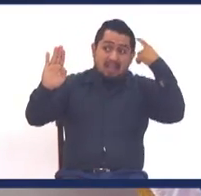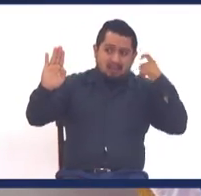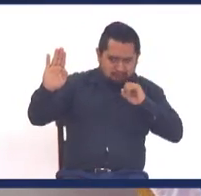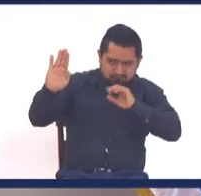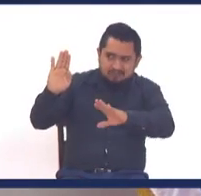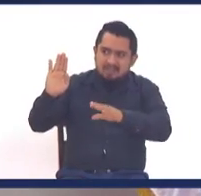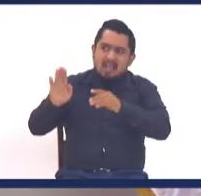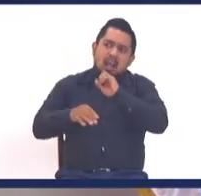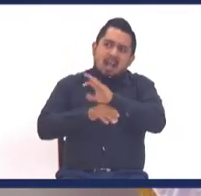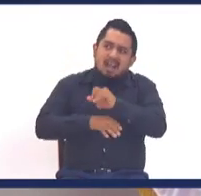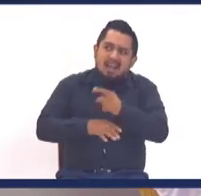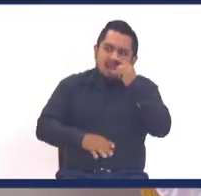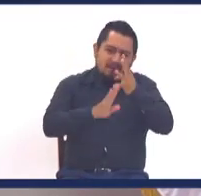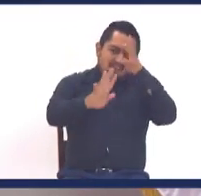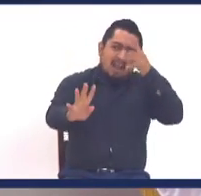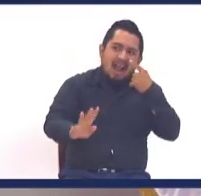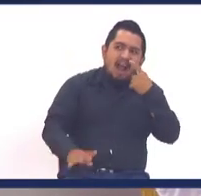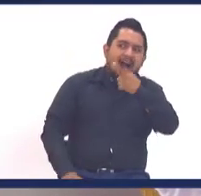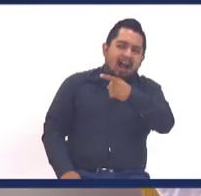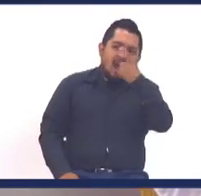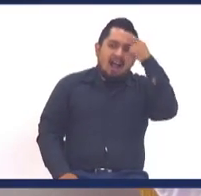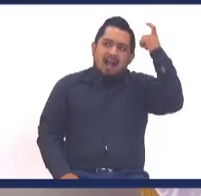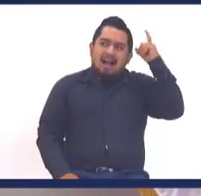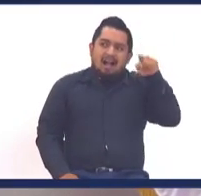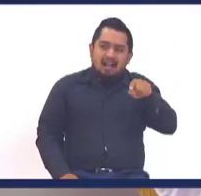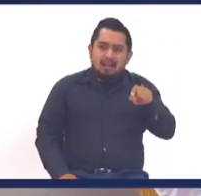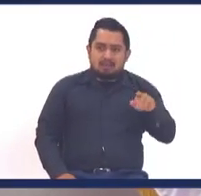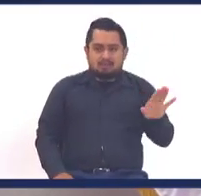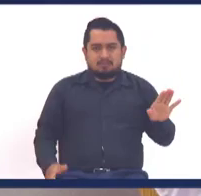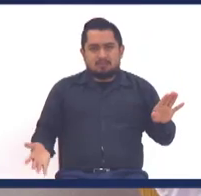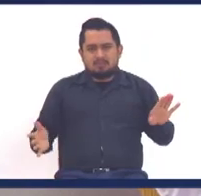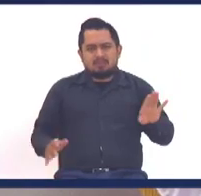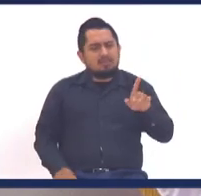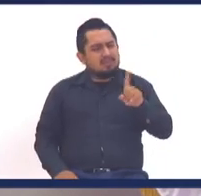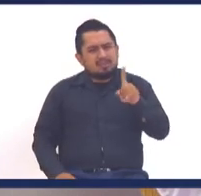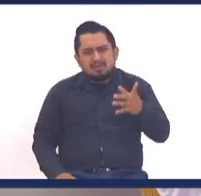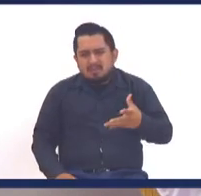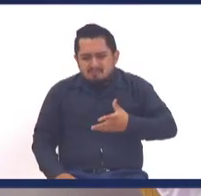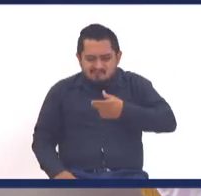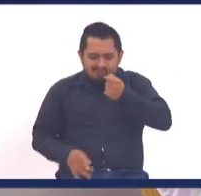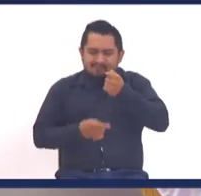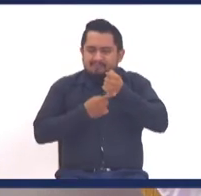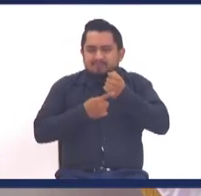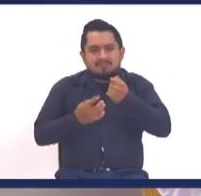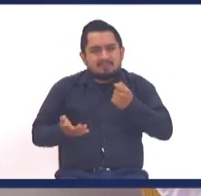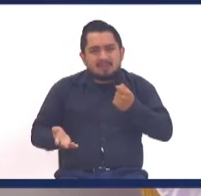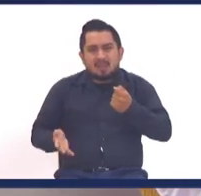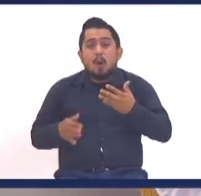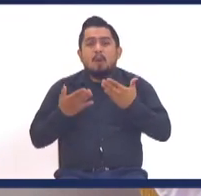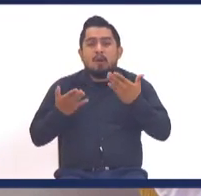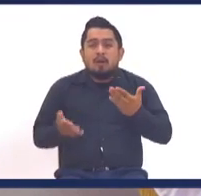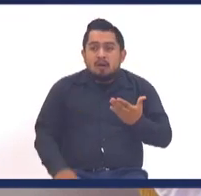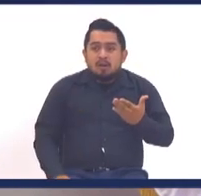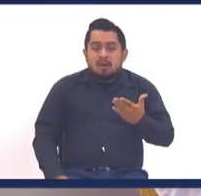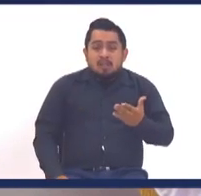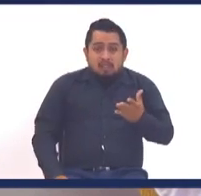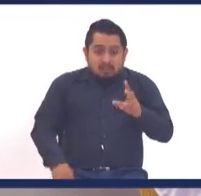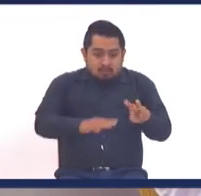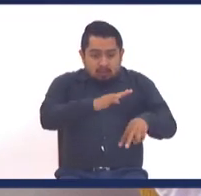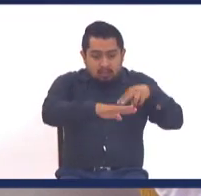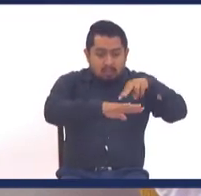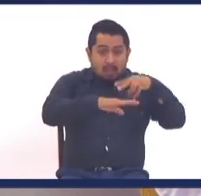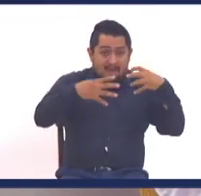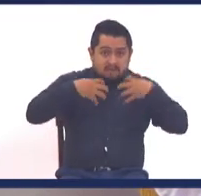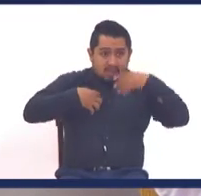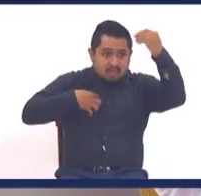desgraciado, que te vi ahí, haciendo fila, pero no, porque, porque la resurrección, y la vida,